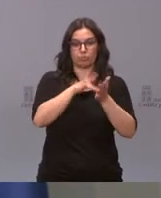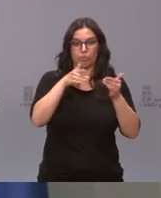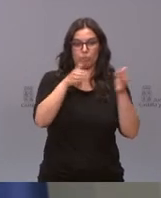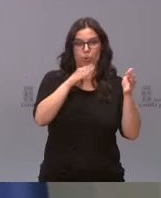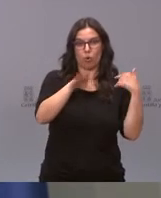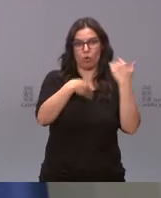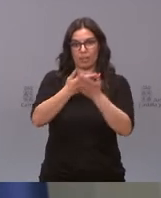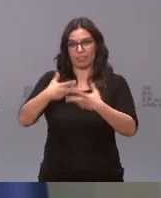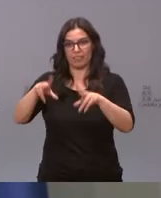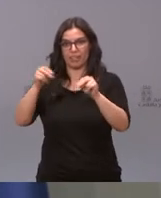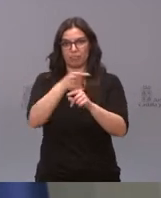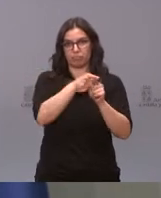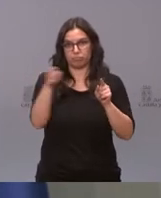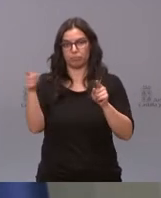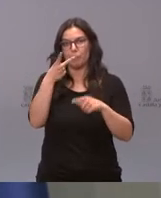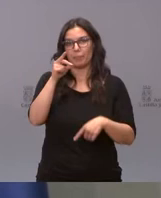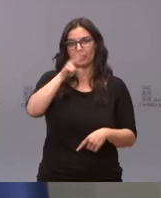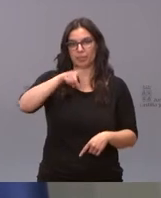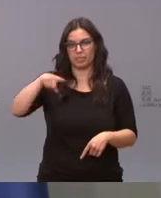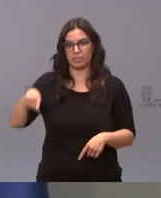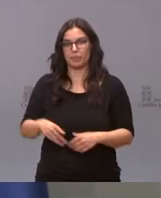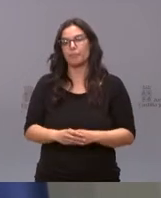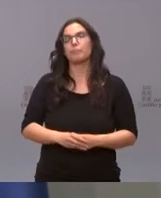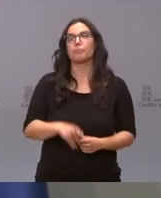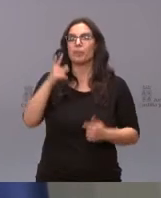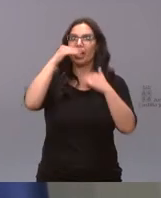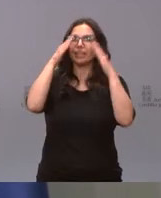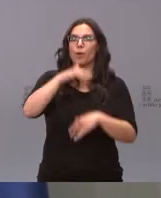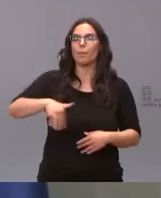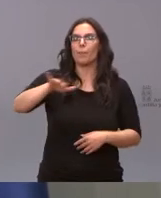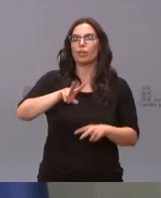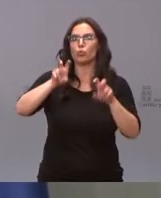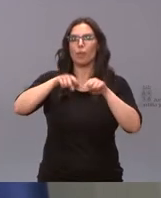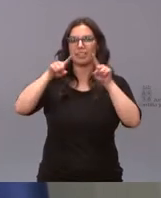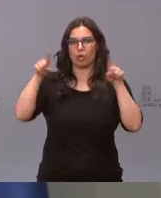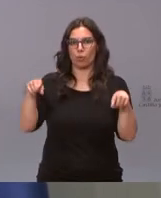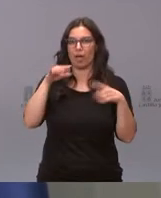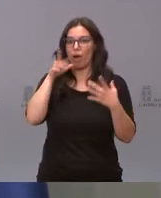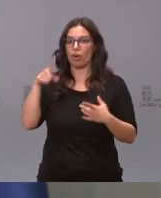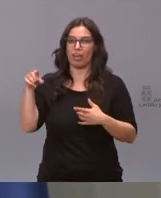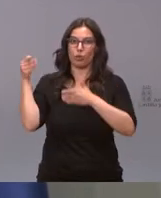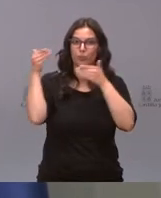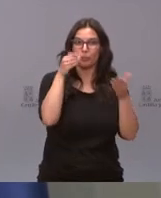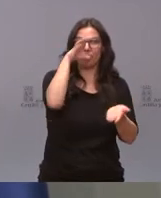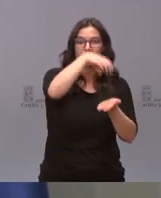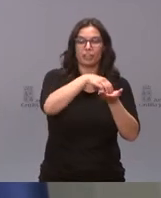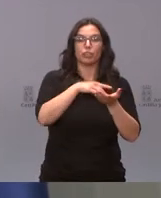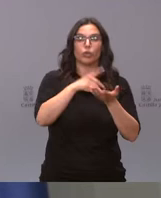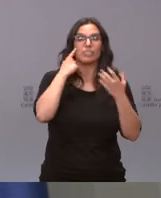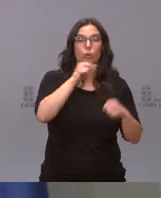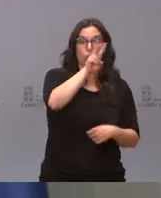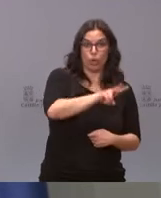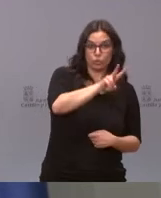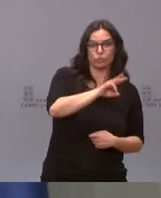mismas. Se va a atender a los ciudadanos del barrio Nueva Segovia, que actualmente están en el Centro de Salud Segovia II y será